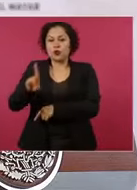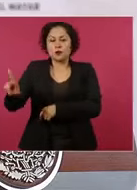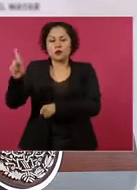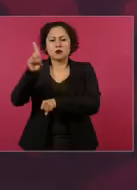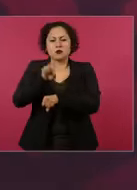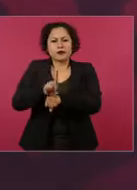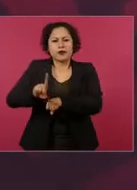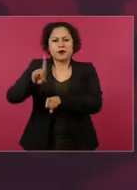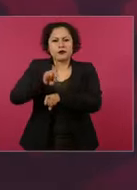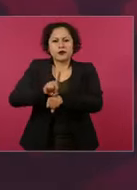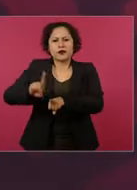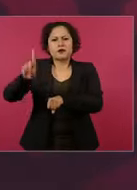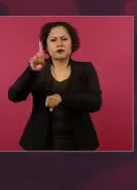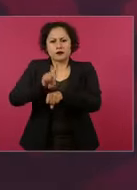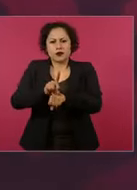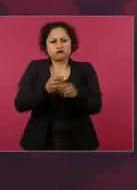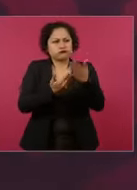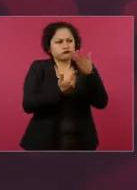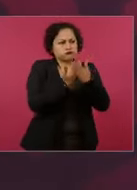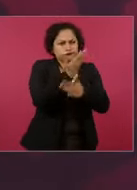suficiente,